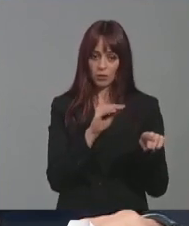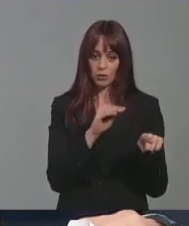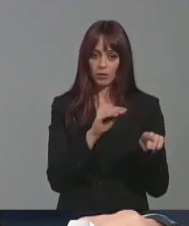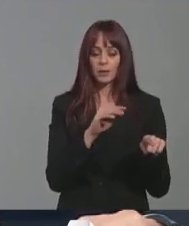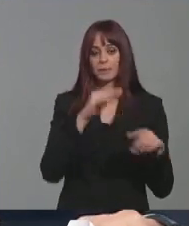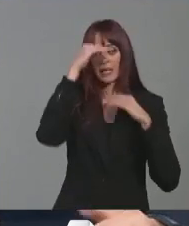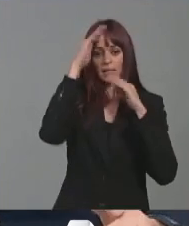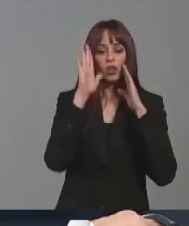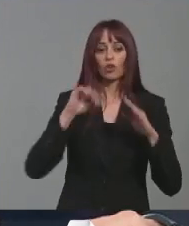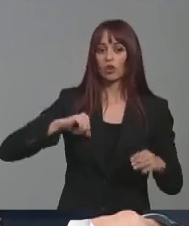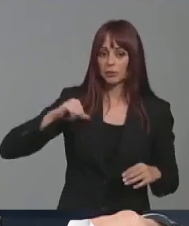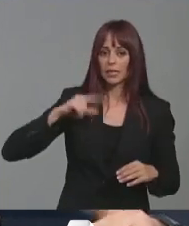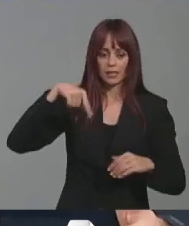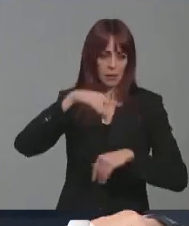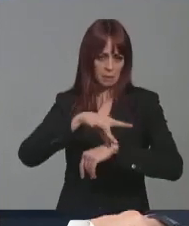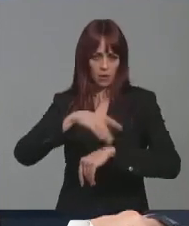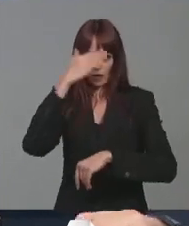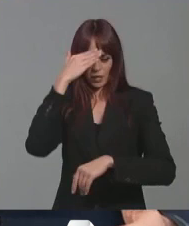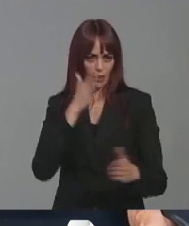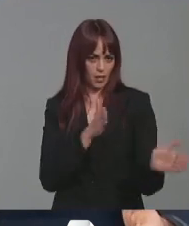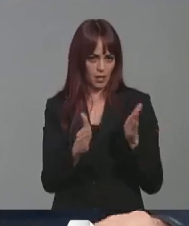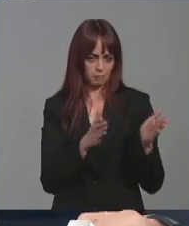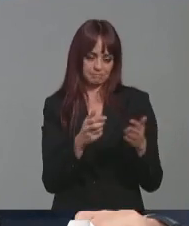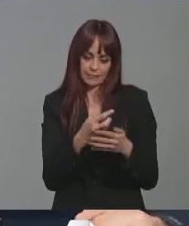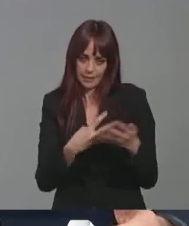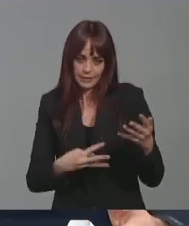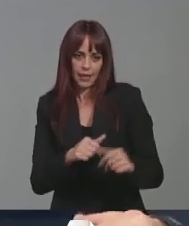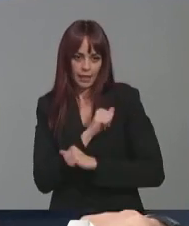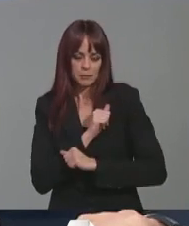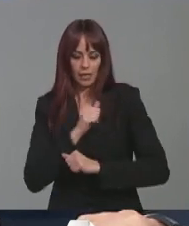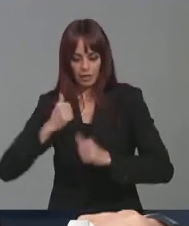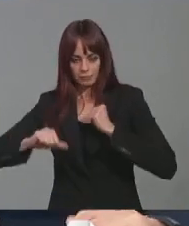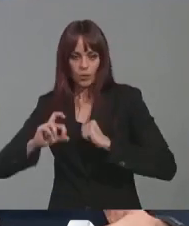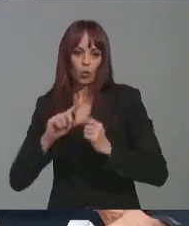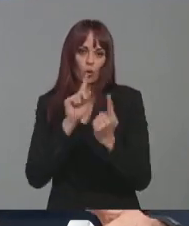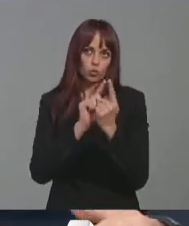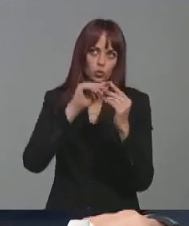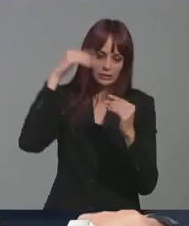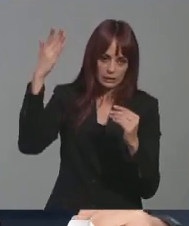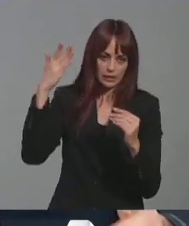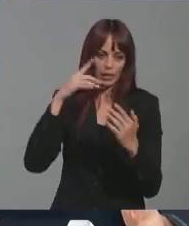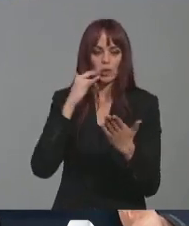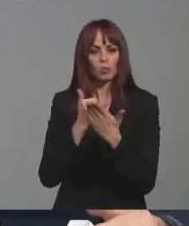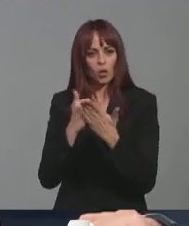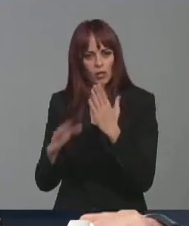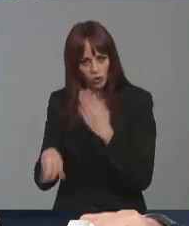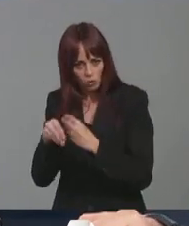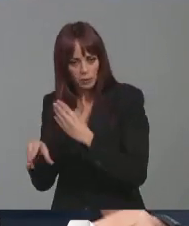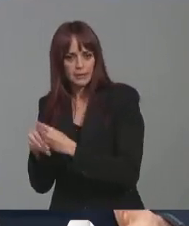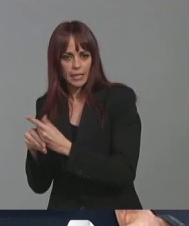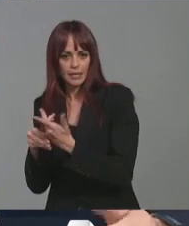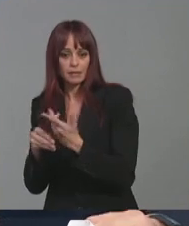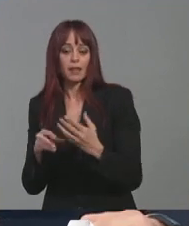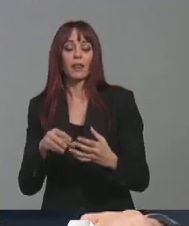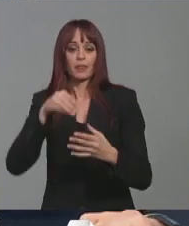hospitalaria como a atención primaria. No cabe duda que las listas de espera quirúrgica, las consultas externas y muchas pruebas complementarias están